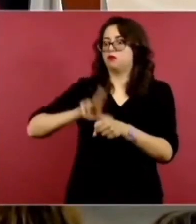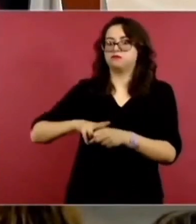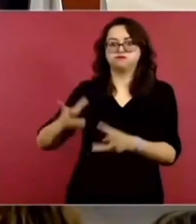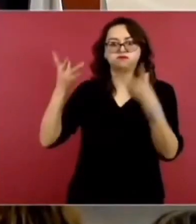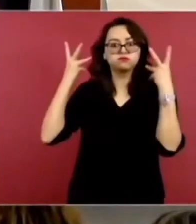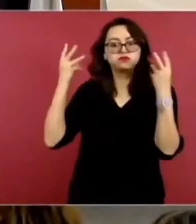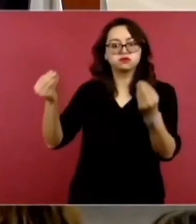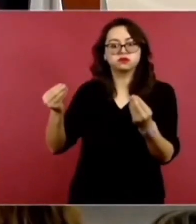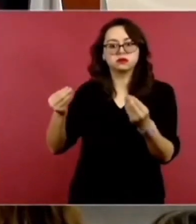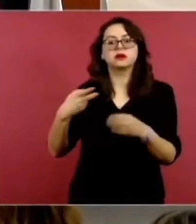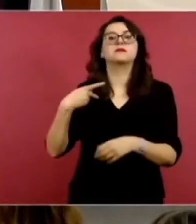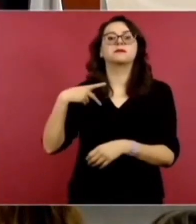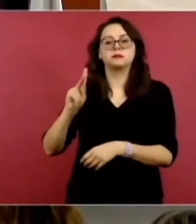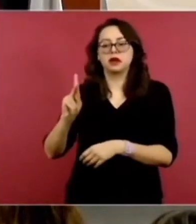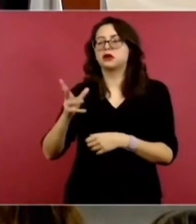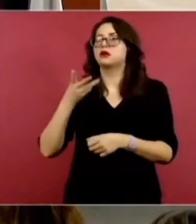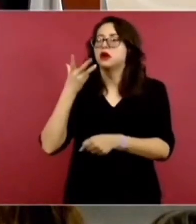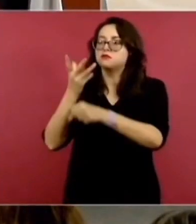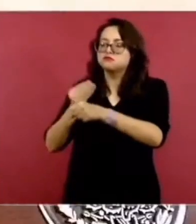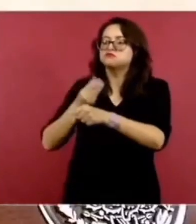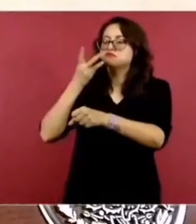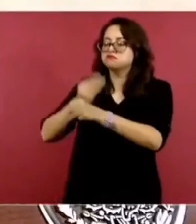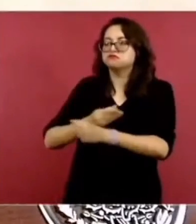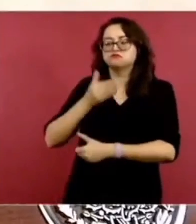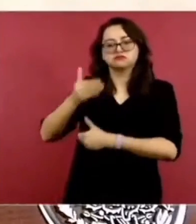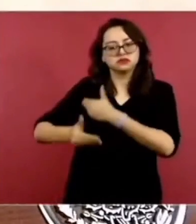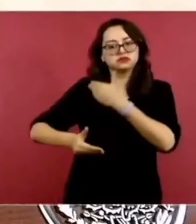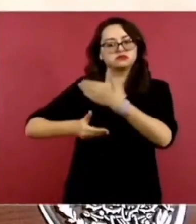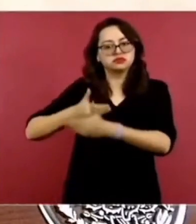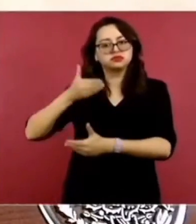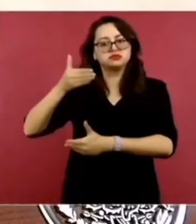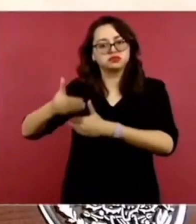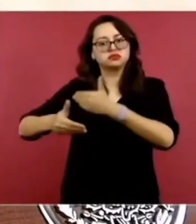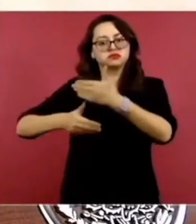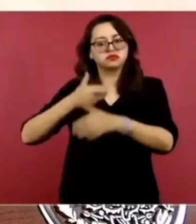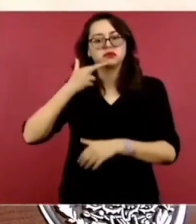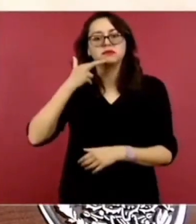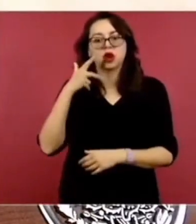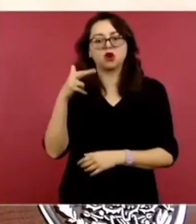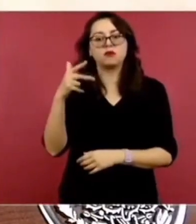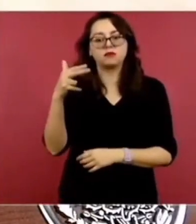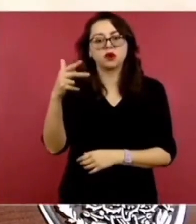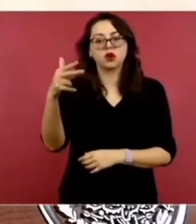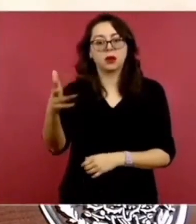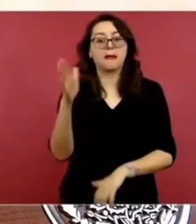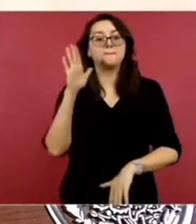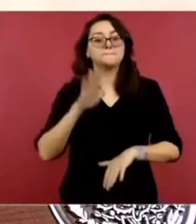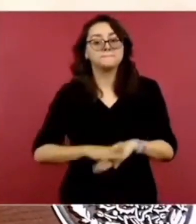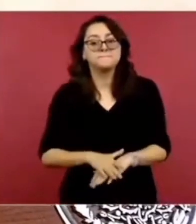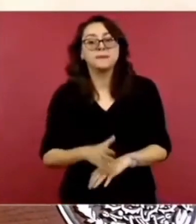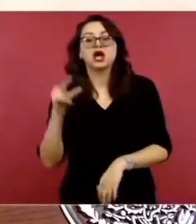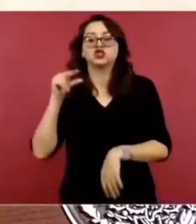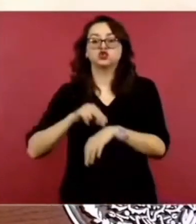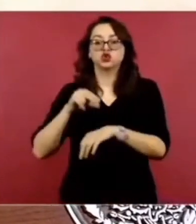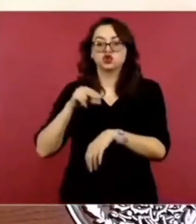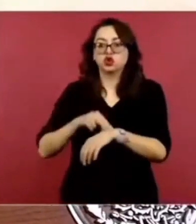Ya están mejorando los servicios. Ya se tienen más médicos generales,